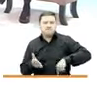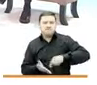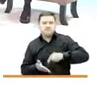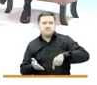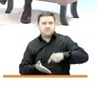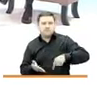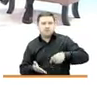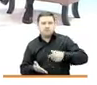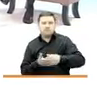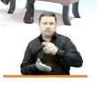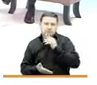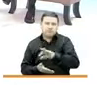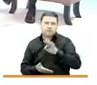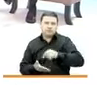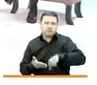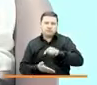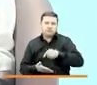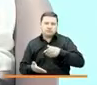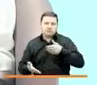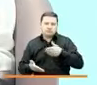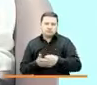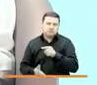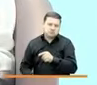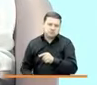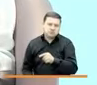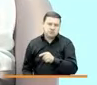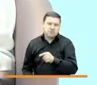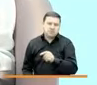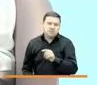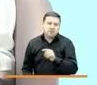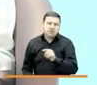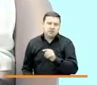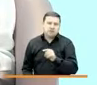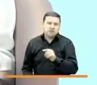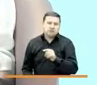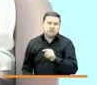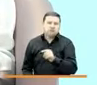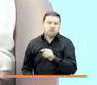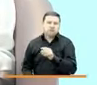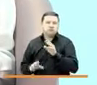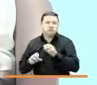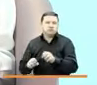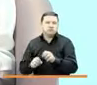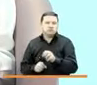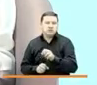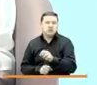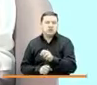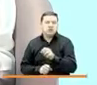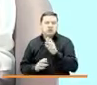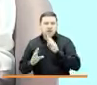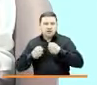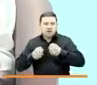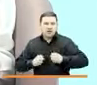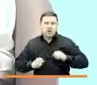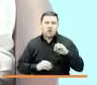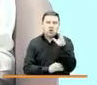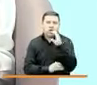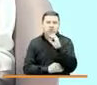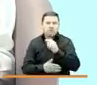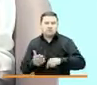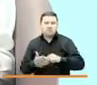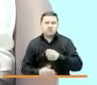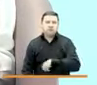escogió la firma que es Obrascon Huarte, la IN con sede en Colombia, una firma